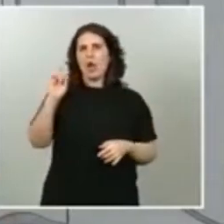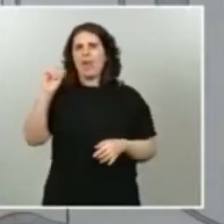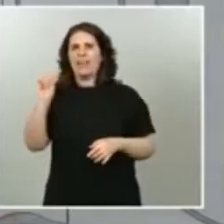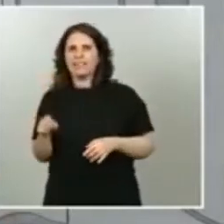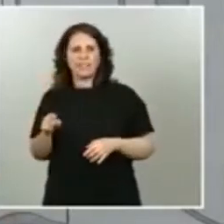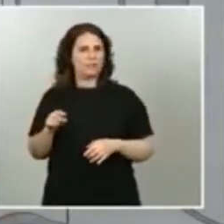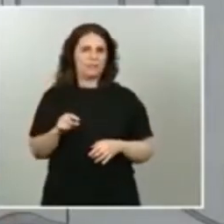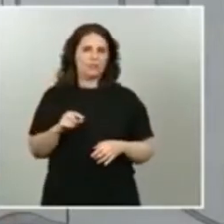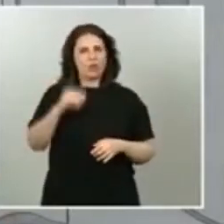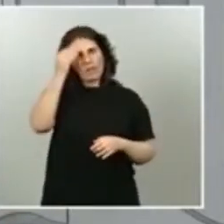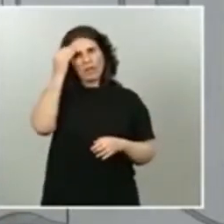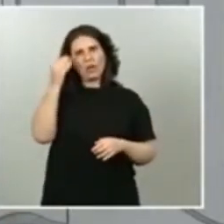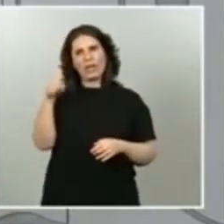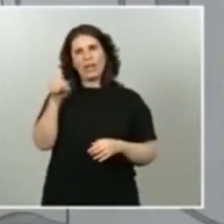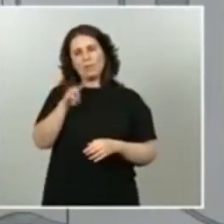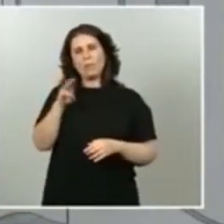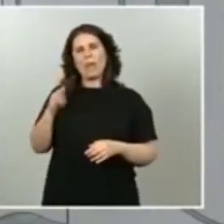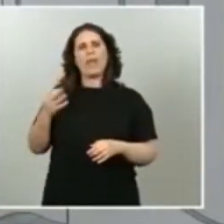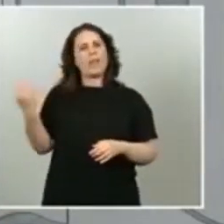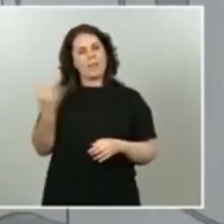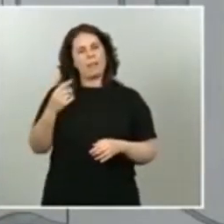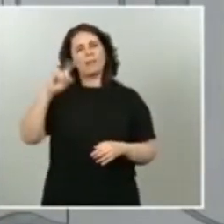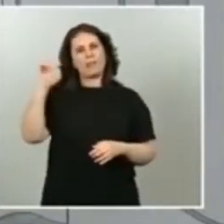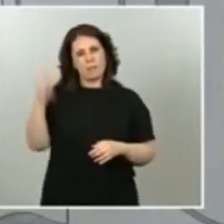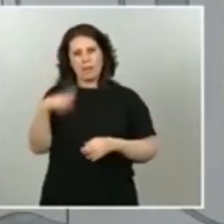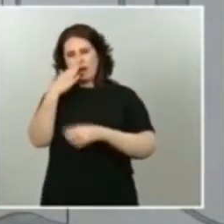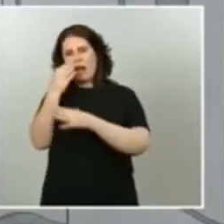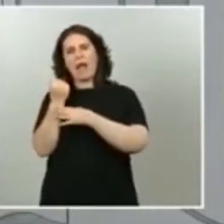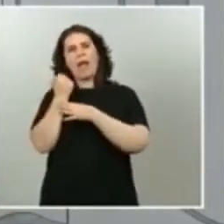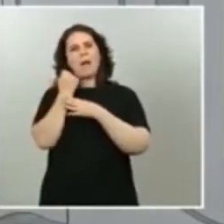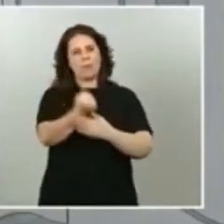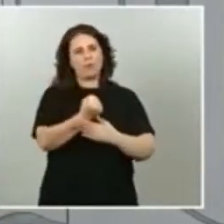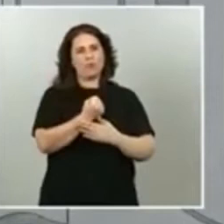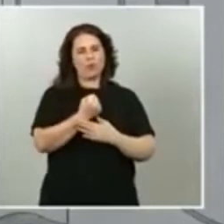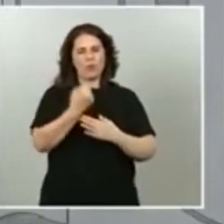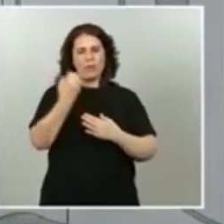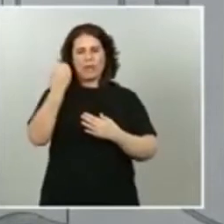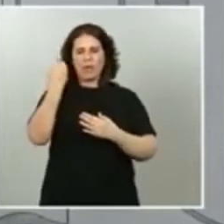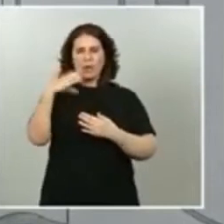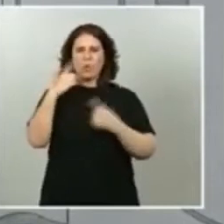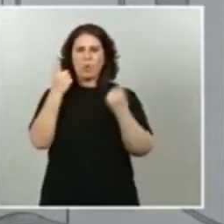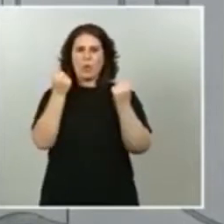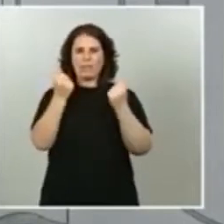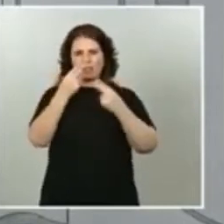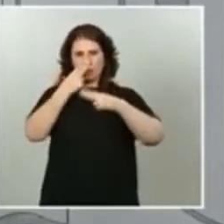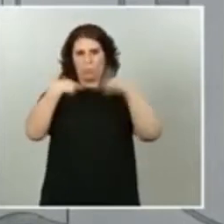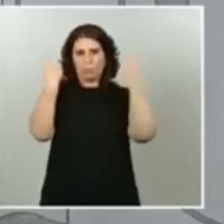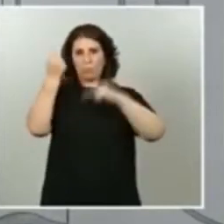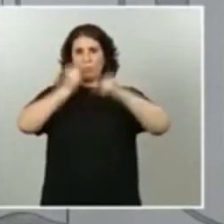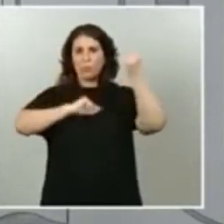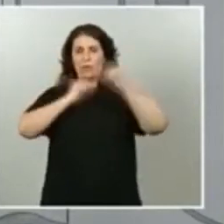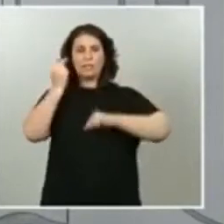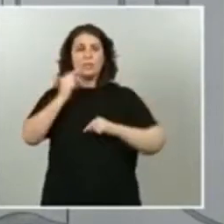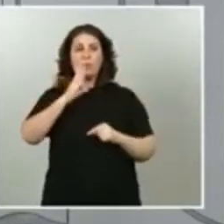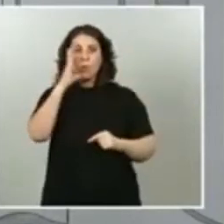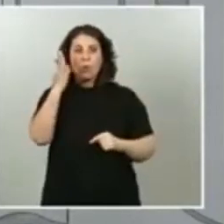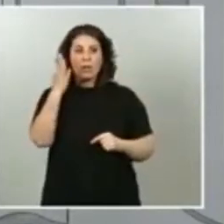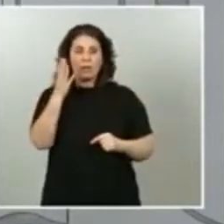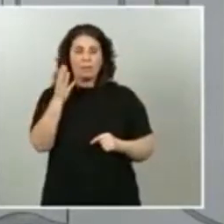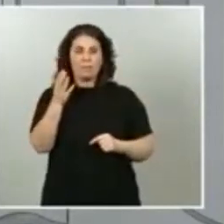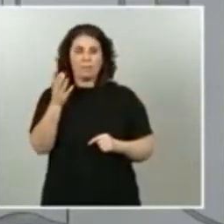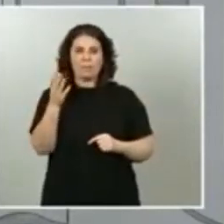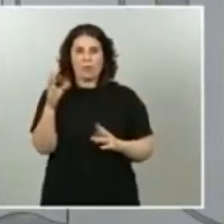también que hacer un apoyo de estas cuentas públicas porque son singulares y no se entendería que el principal partido de la